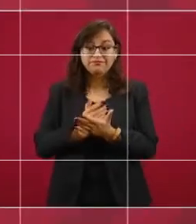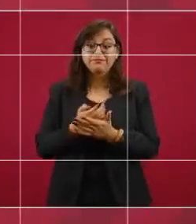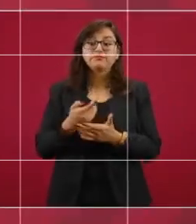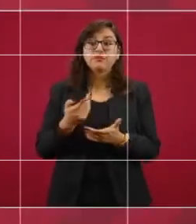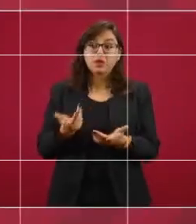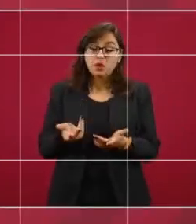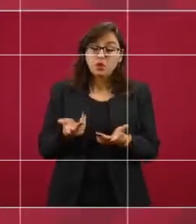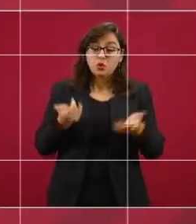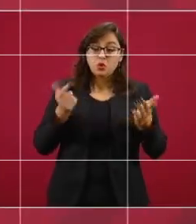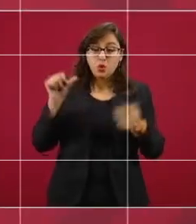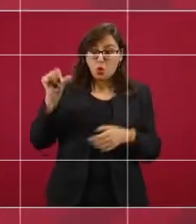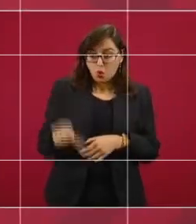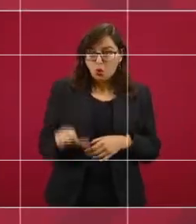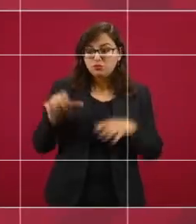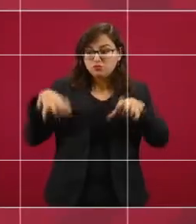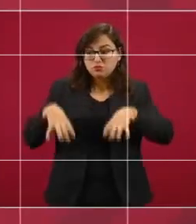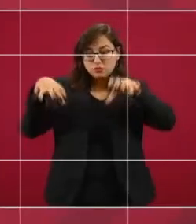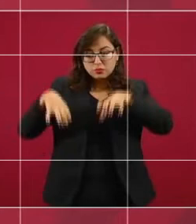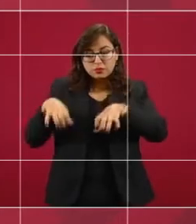menos allá.